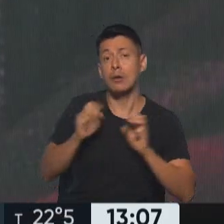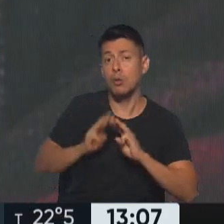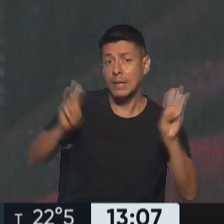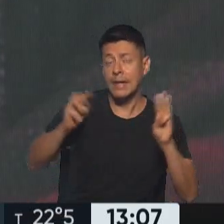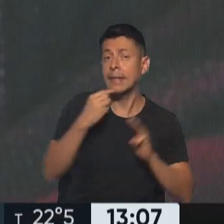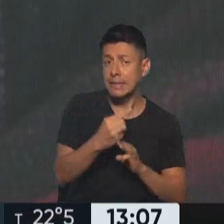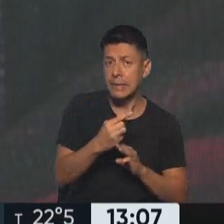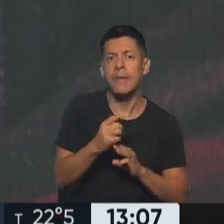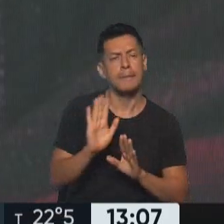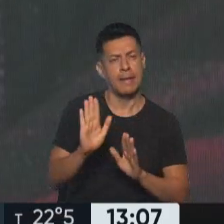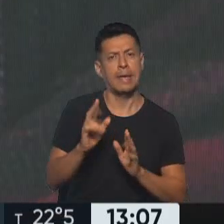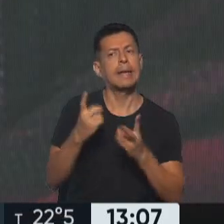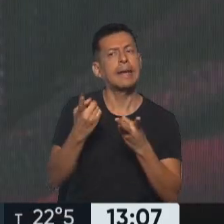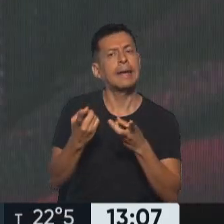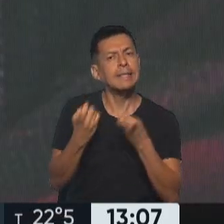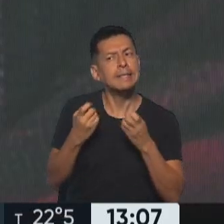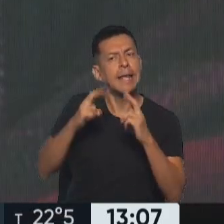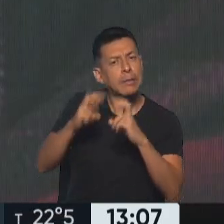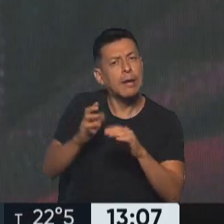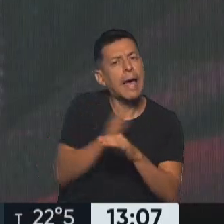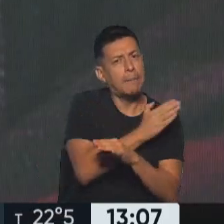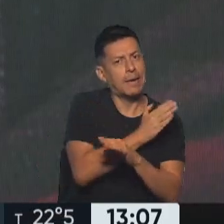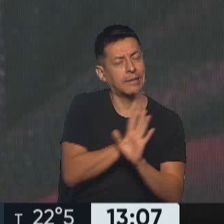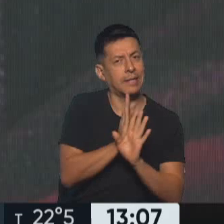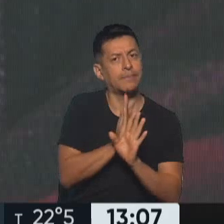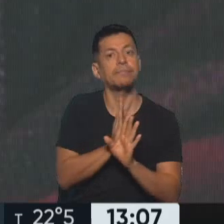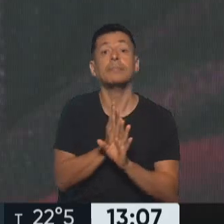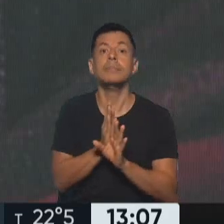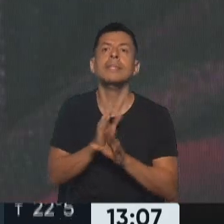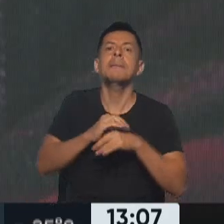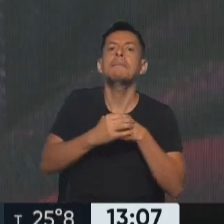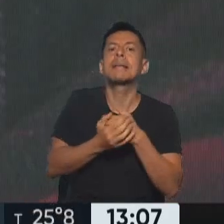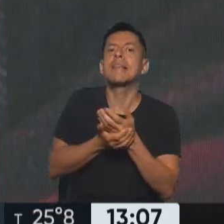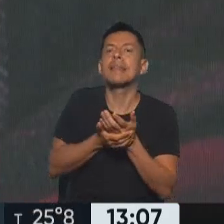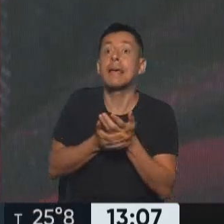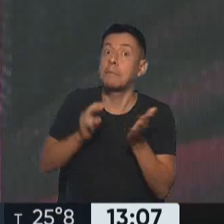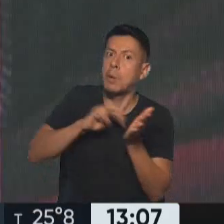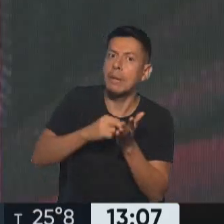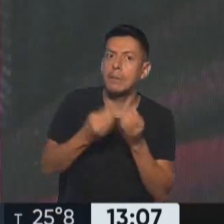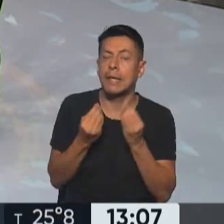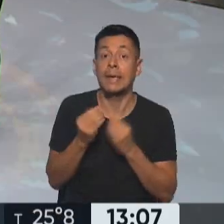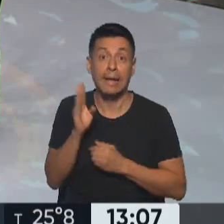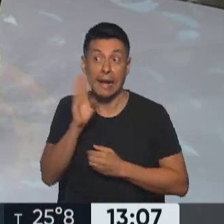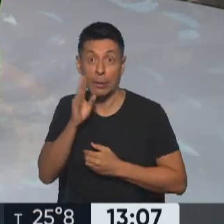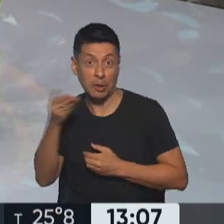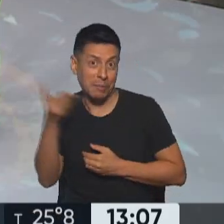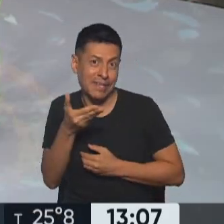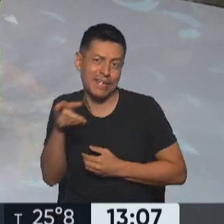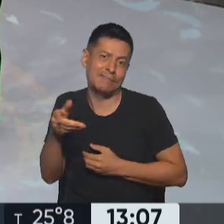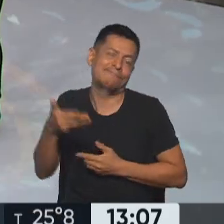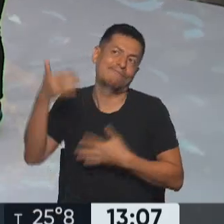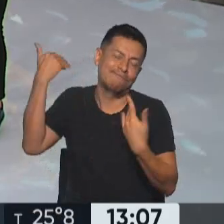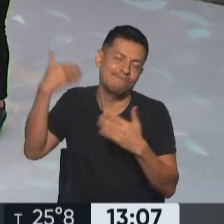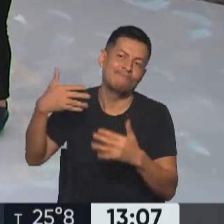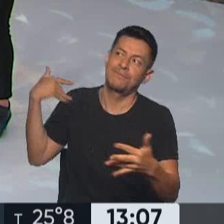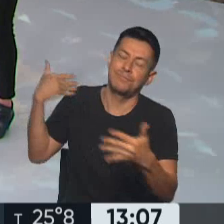necesitaban sí o sí una investigación independiente. No, decía la parcialidad porque, bueno, que lo pide Estados Unidos, que tiene un largo historial